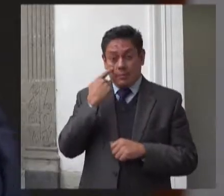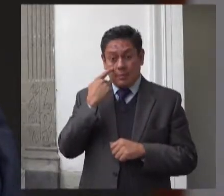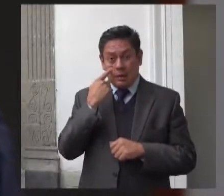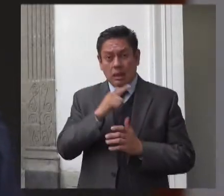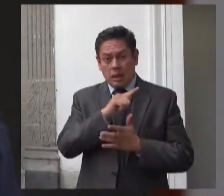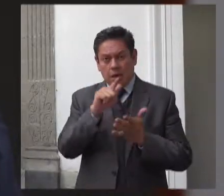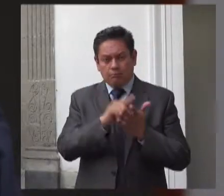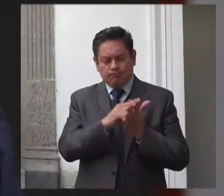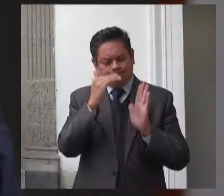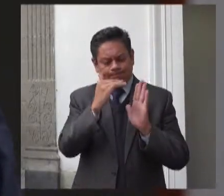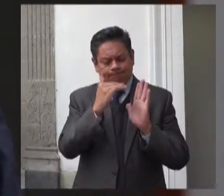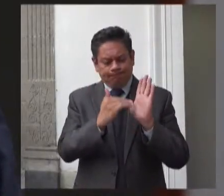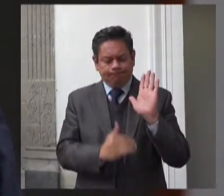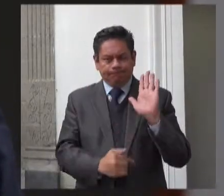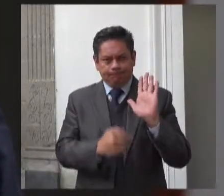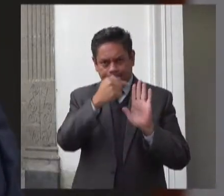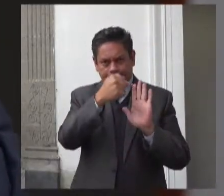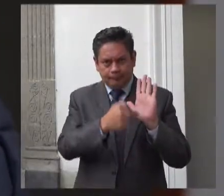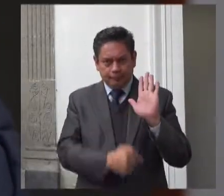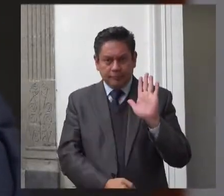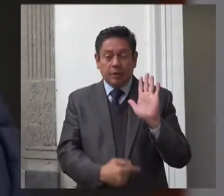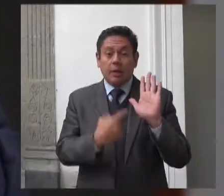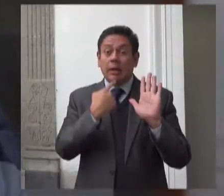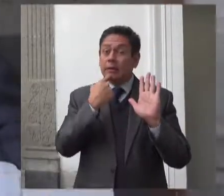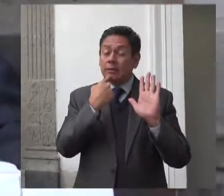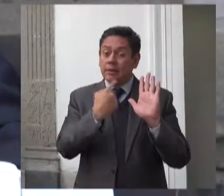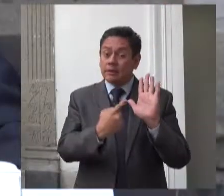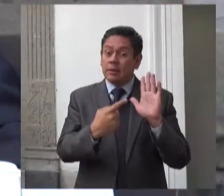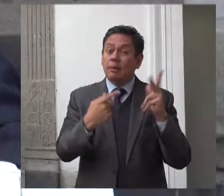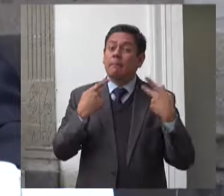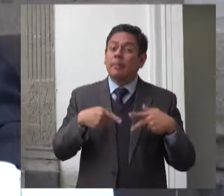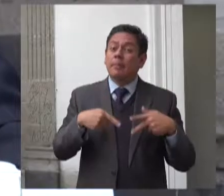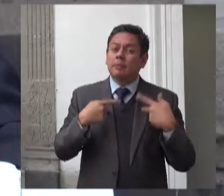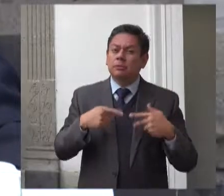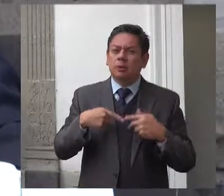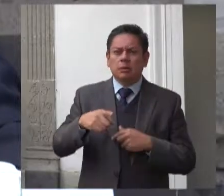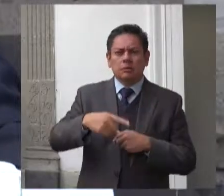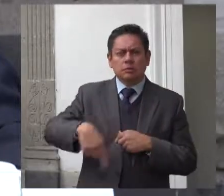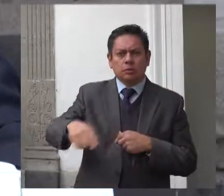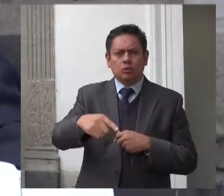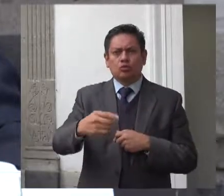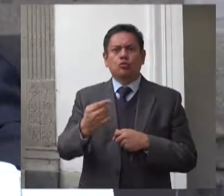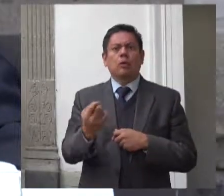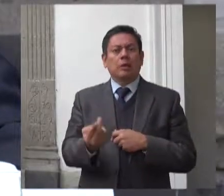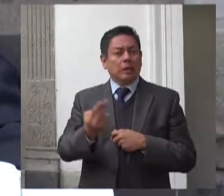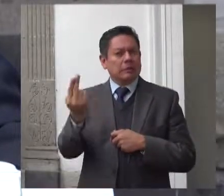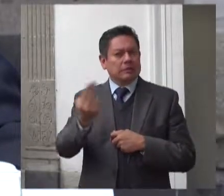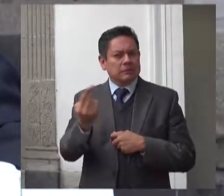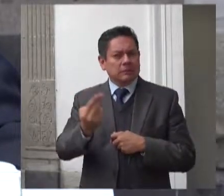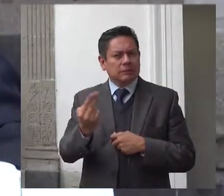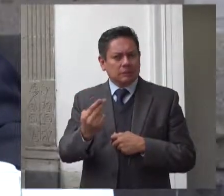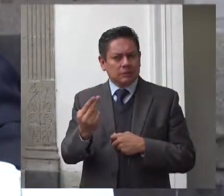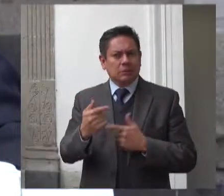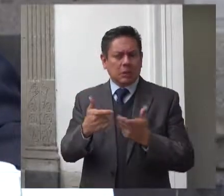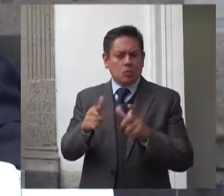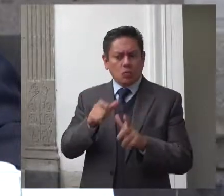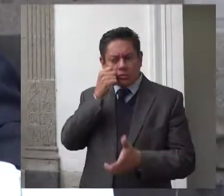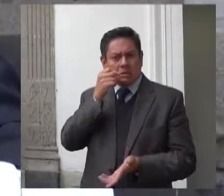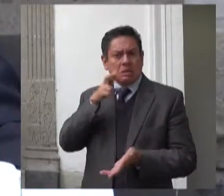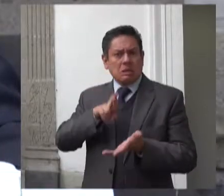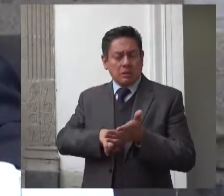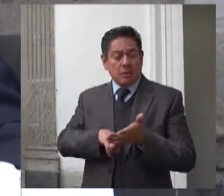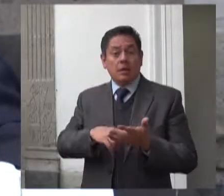puntualmente en el documento recomendatorio la Secretaría de Bienestar deberá solicitar a